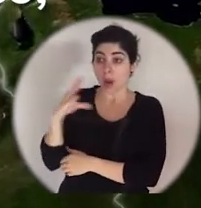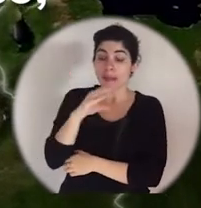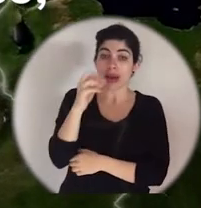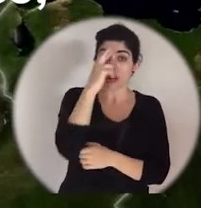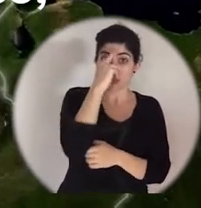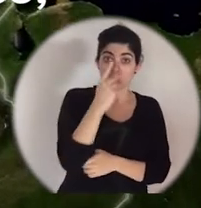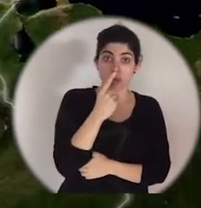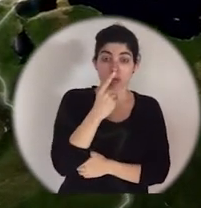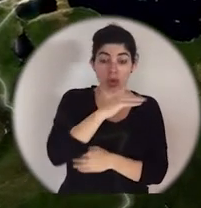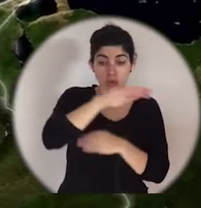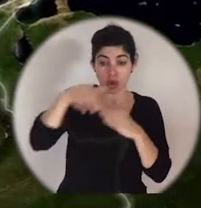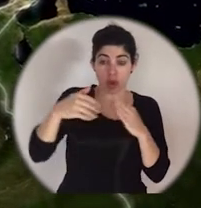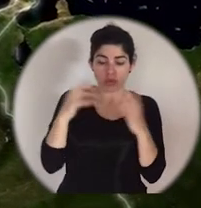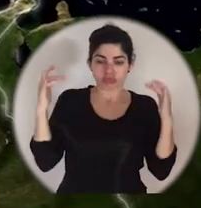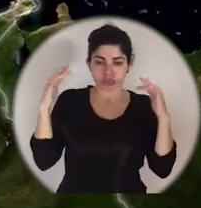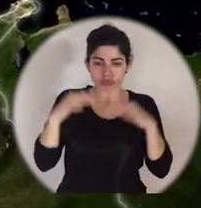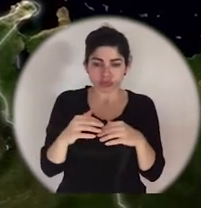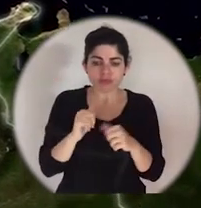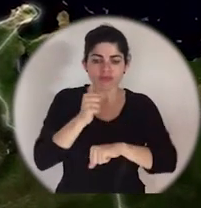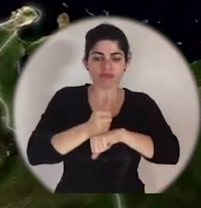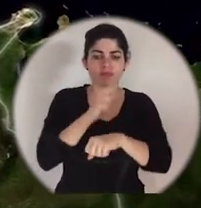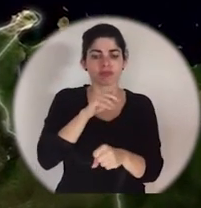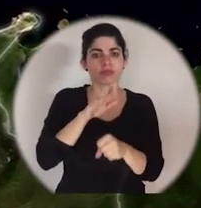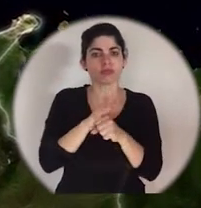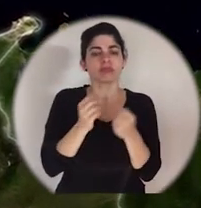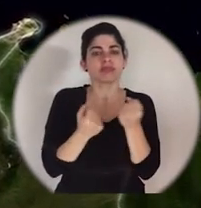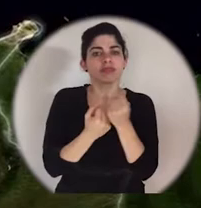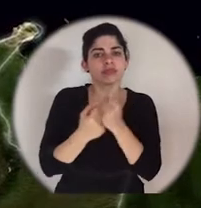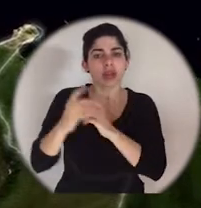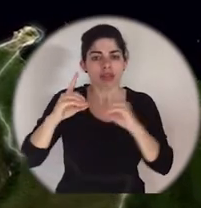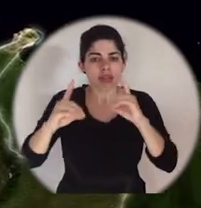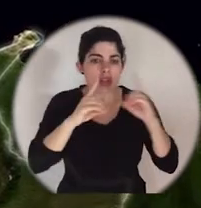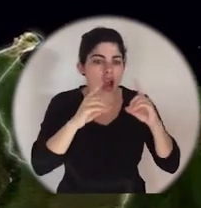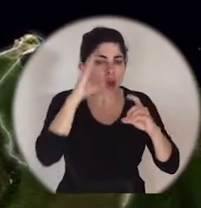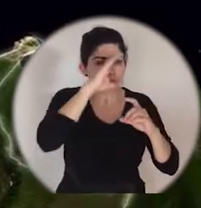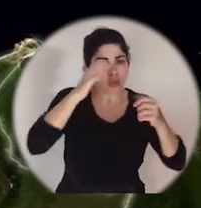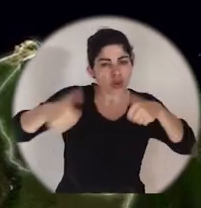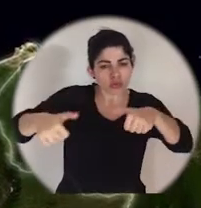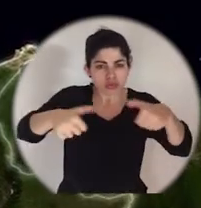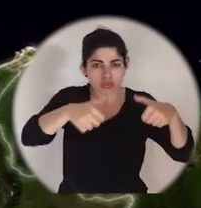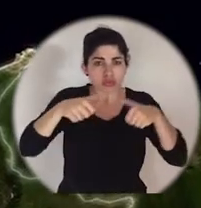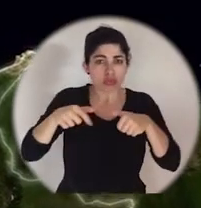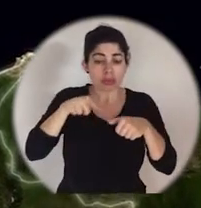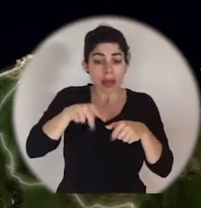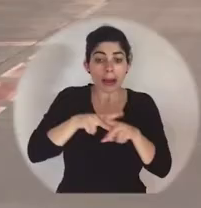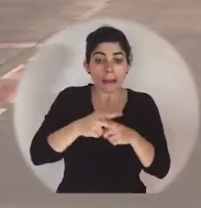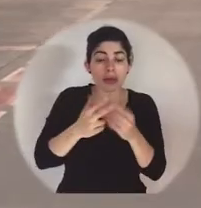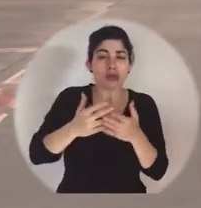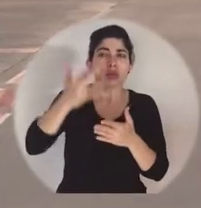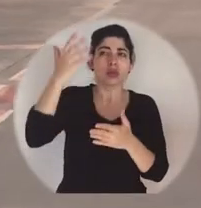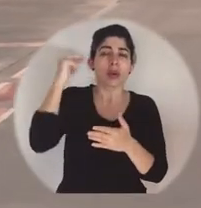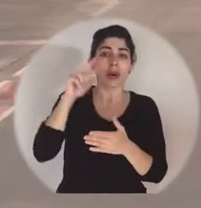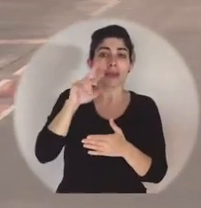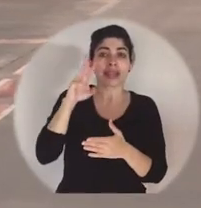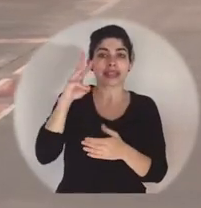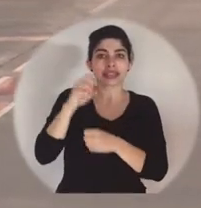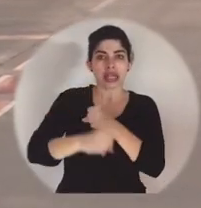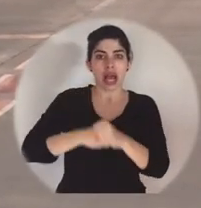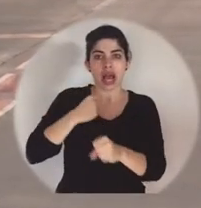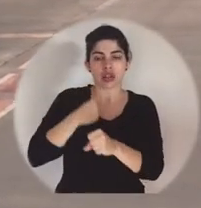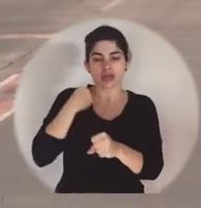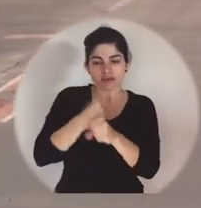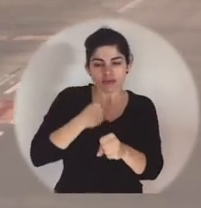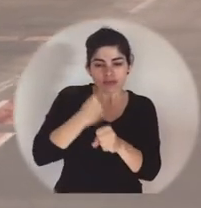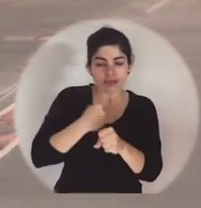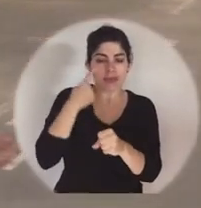República Dominicana renovaron el compromiso con el diálogo y la concertación, que empezaron a construir desde hace 26 años